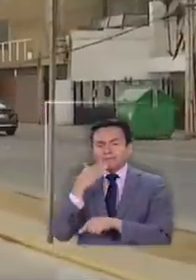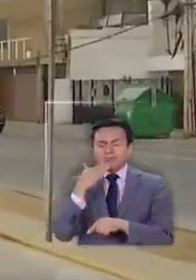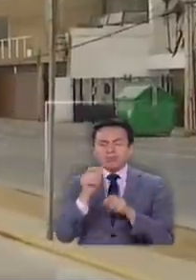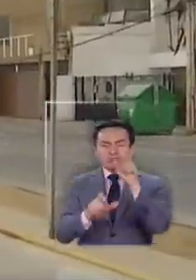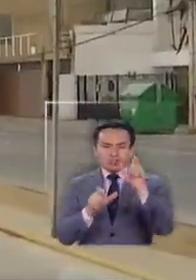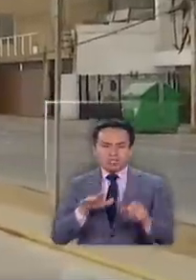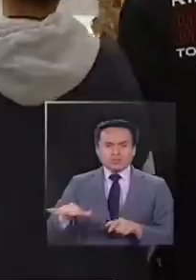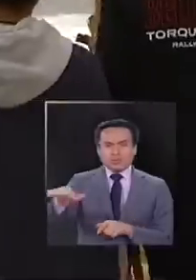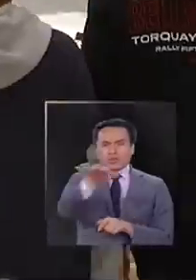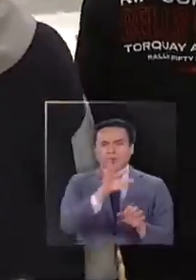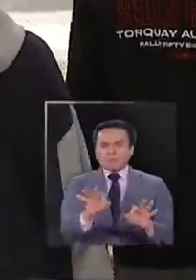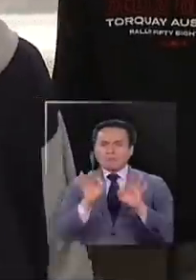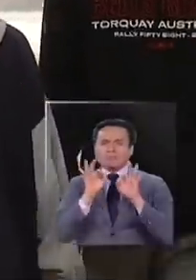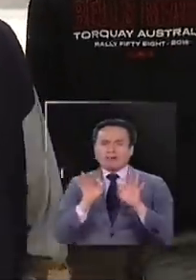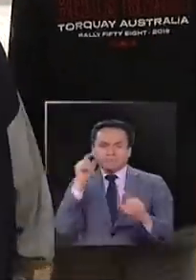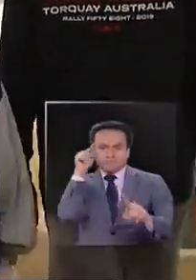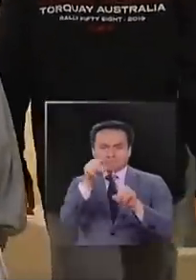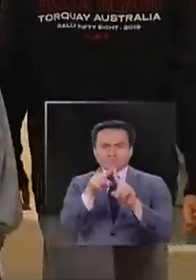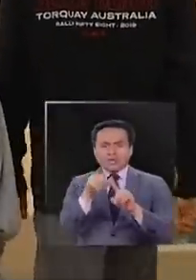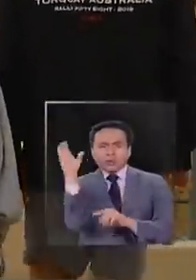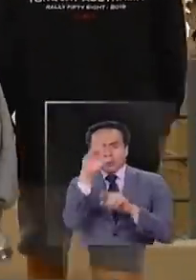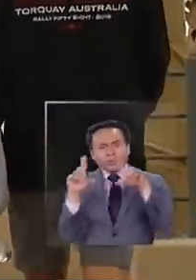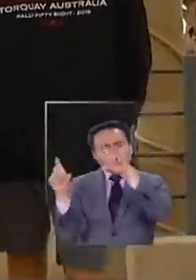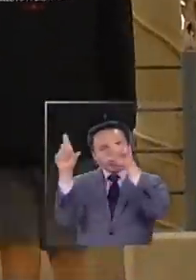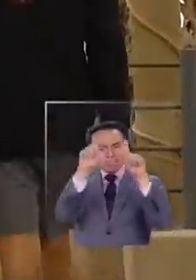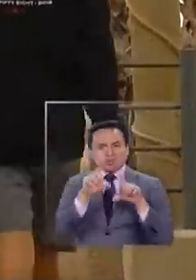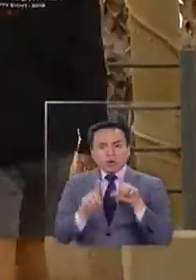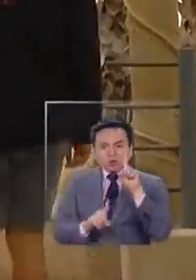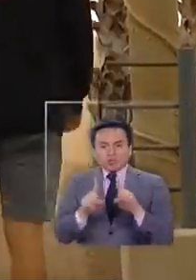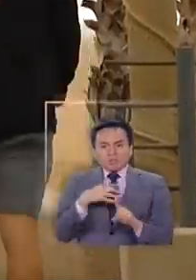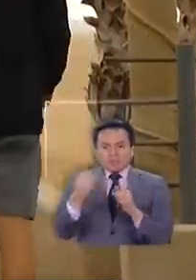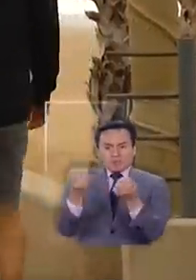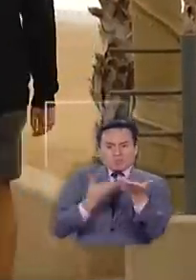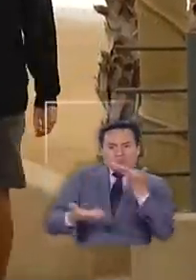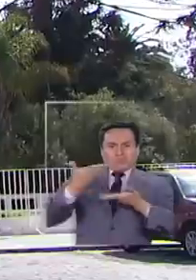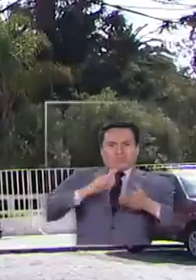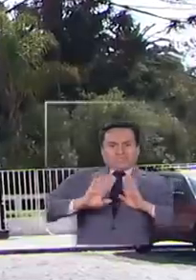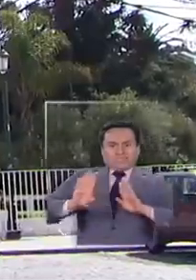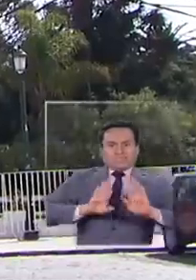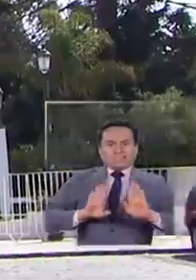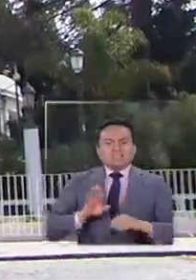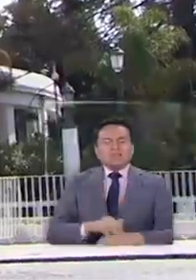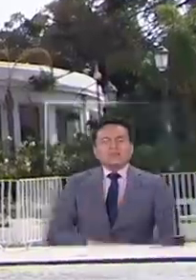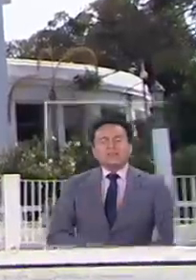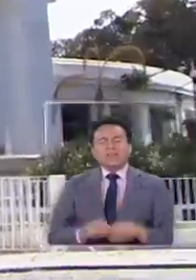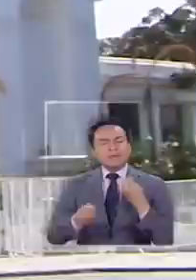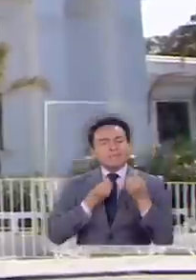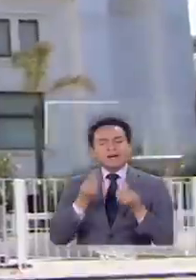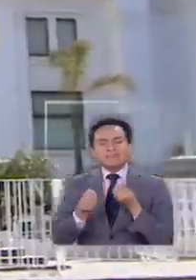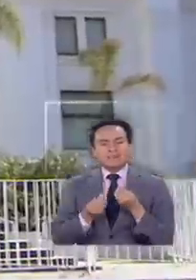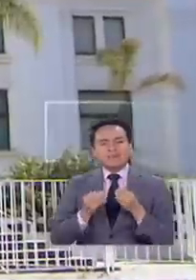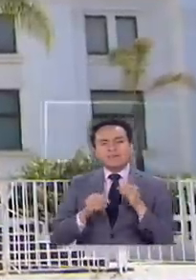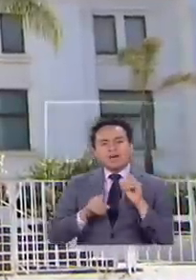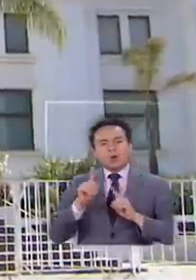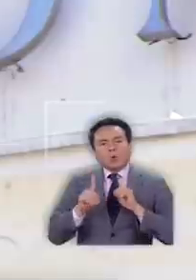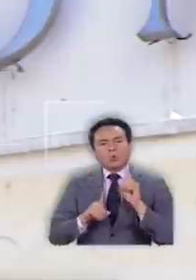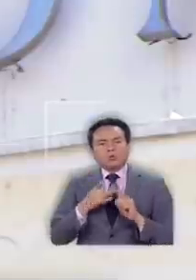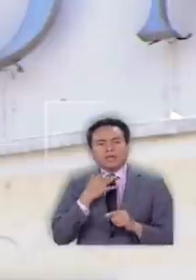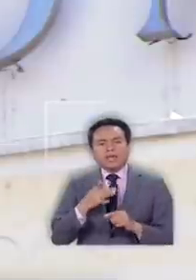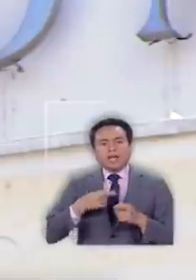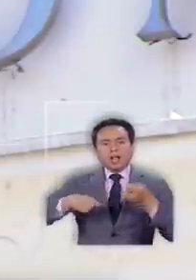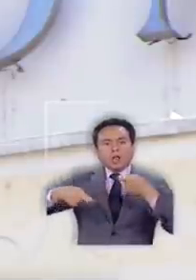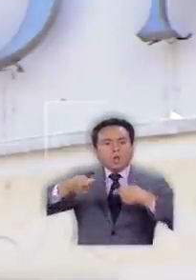los habitantes de los principales destinos turísticos, que hoy temen ser contagiados. Lo que pasa es que no sacan nada de más convenir, porque los